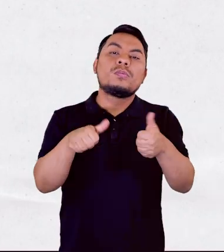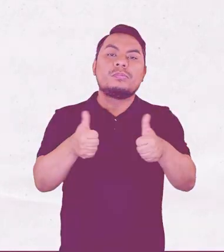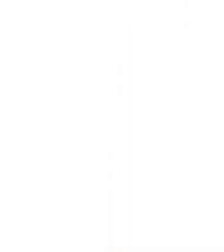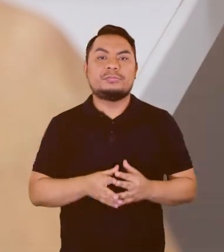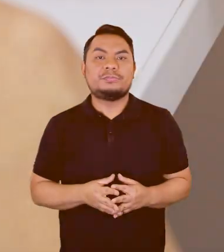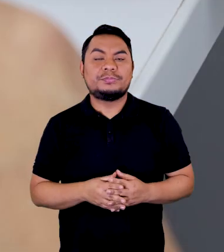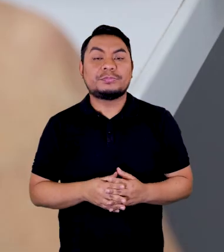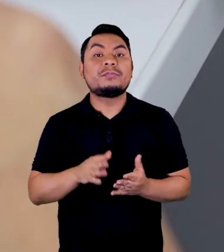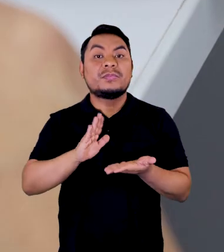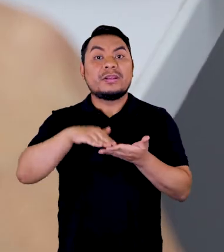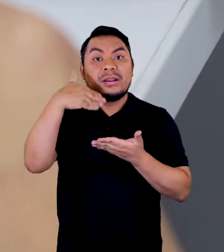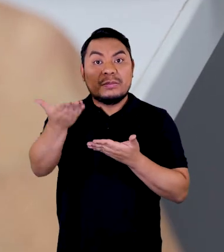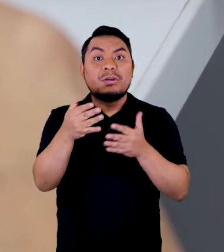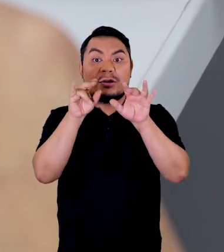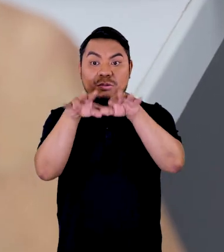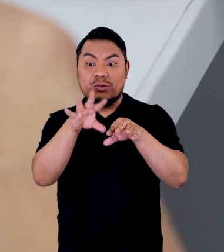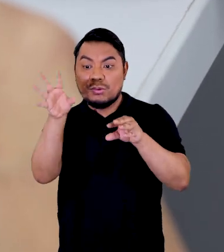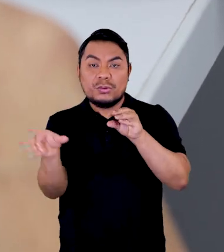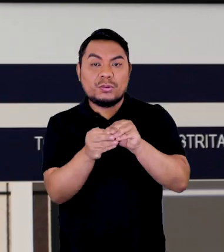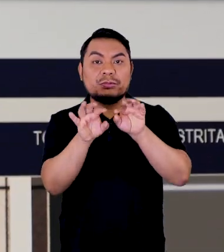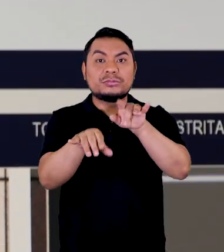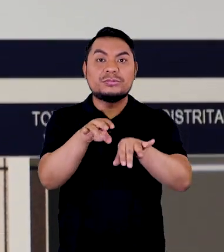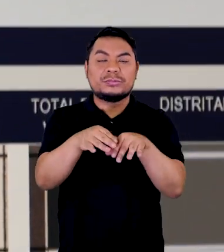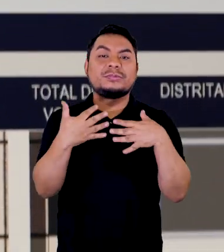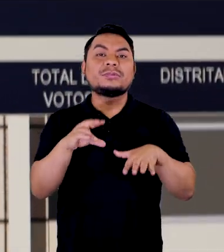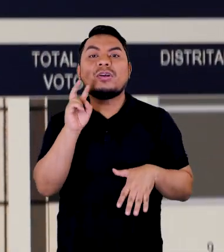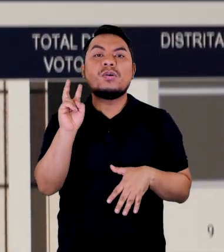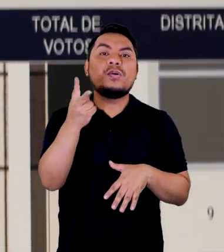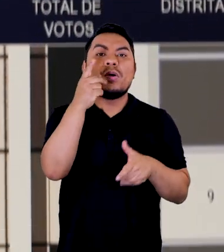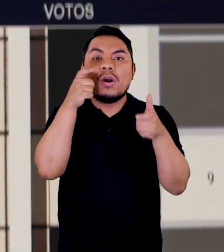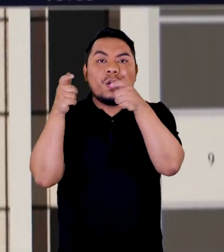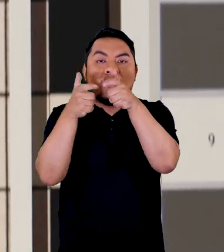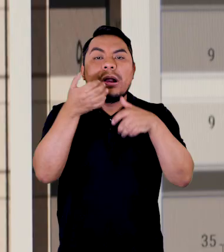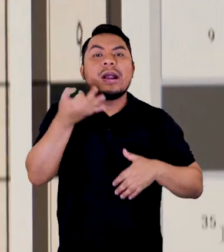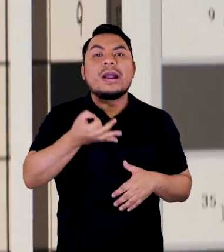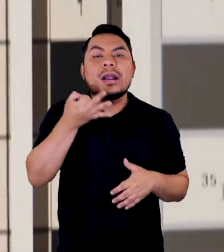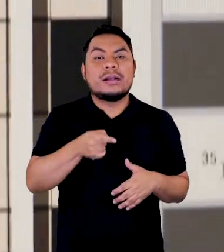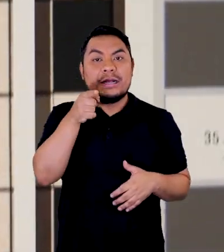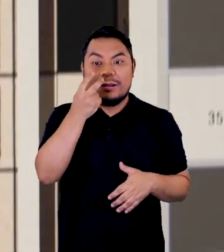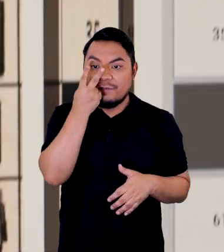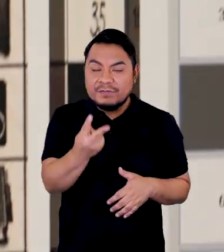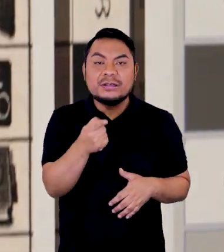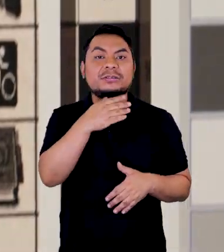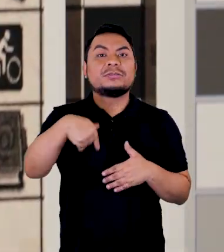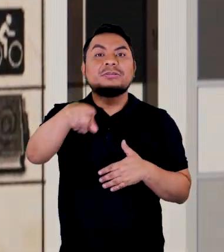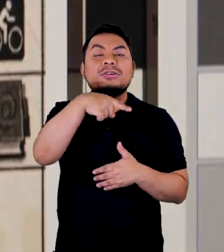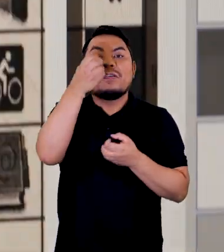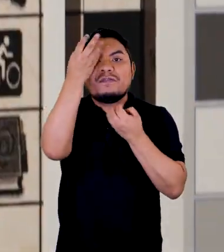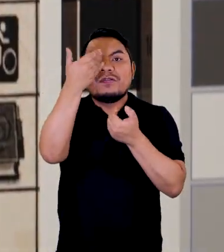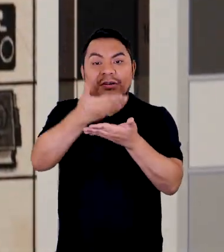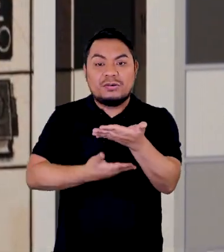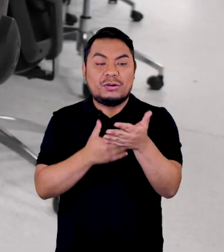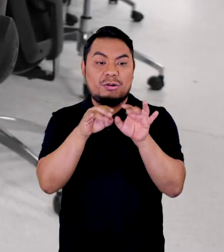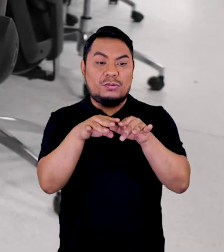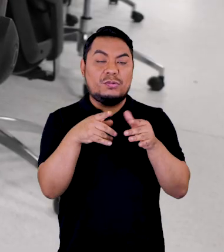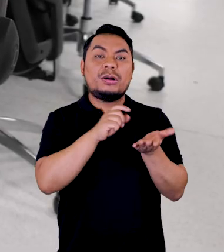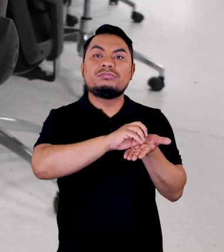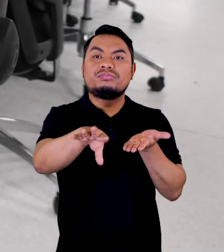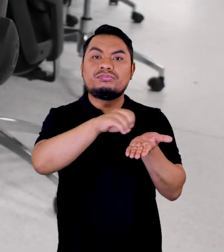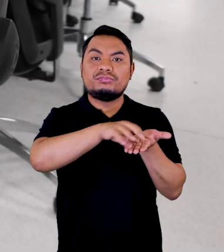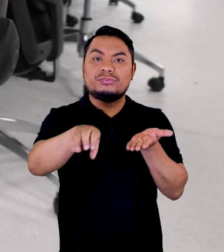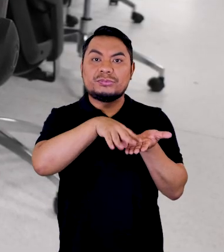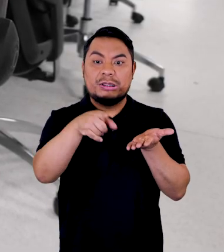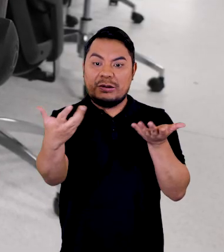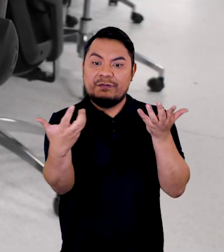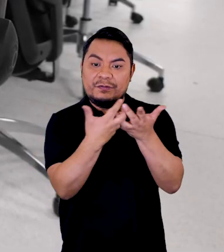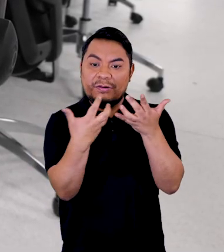observado. Después de la digitación, se realiza un segundo control de calidad en el que se verifica que los datos digitados coincidan con la